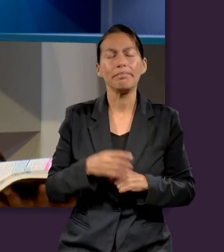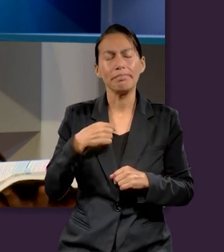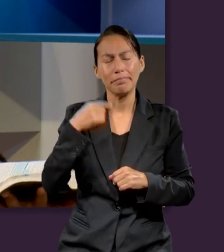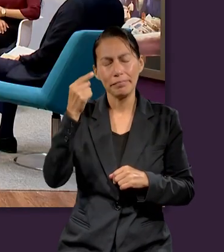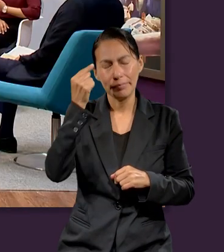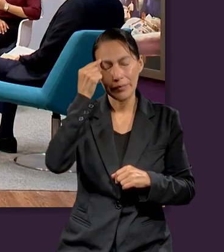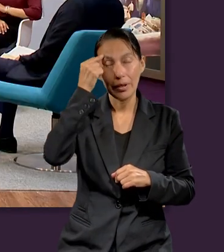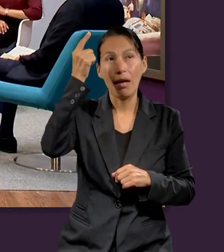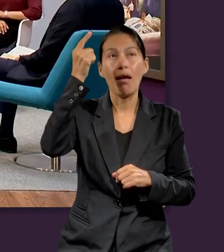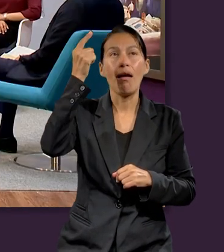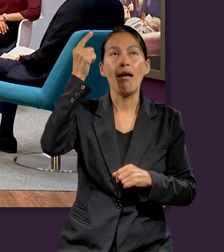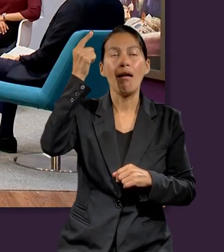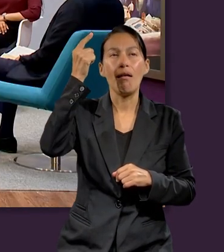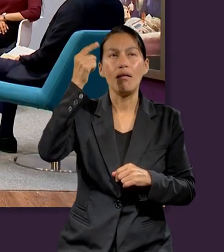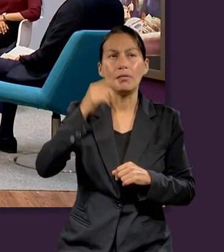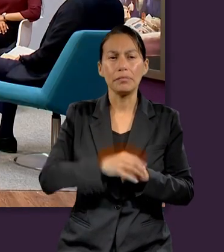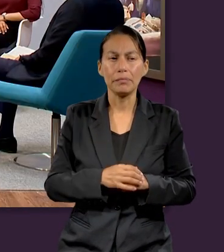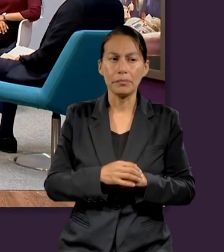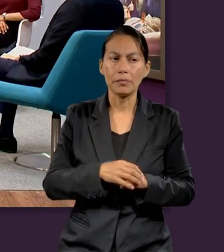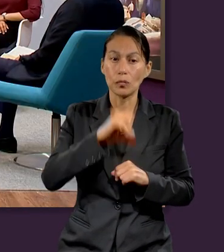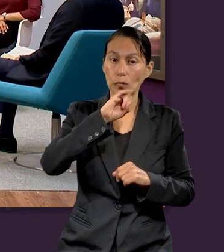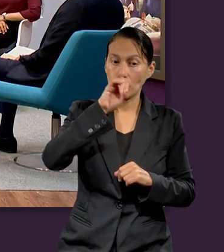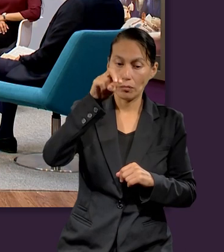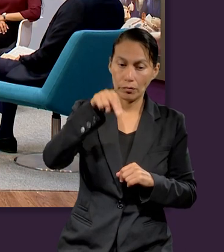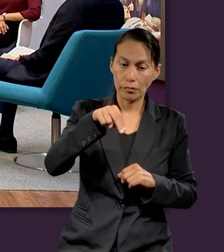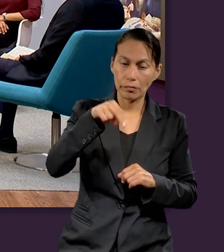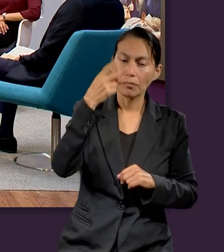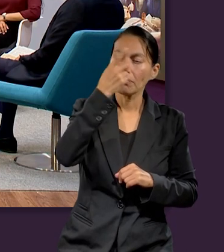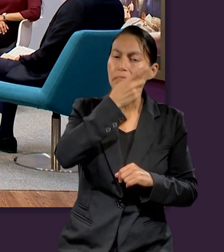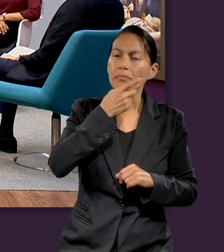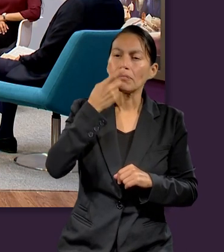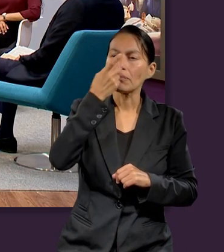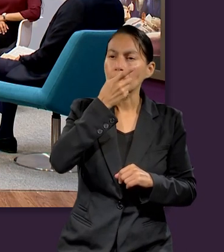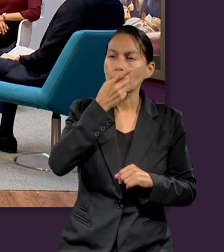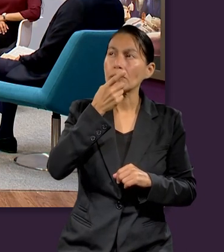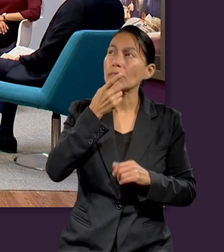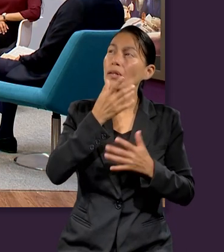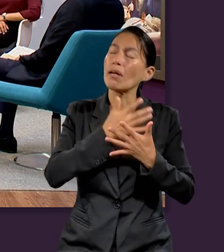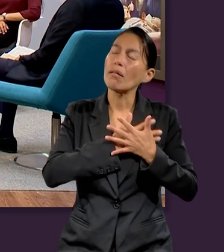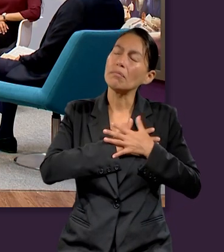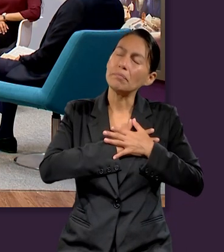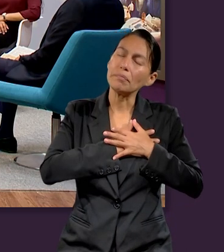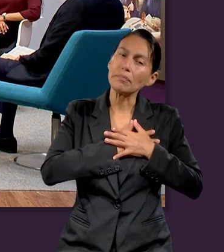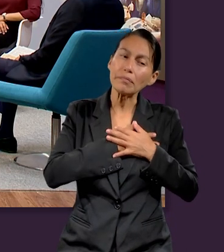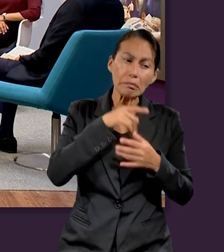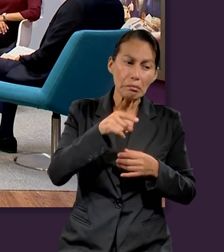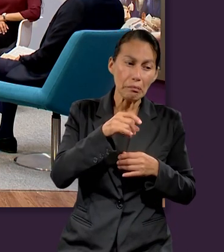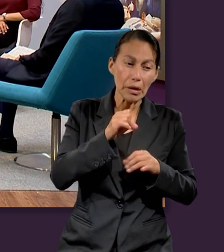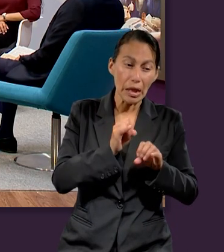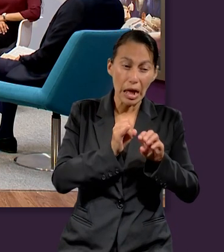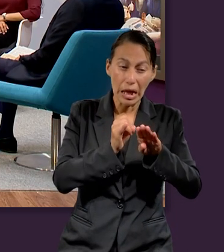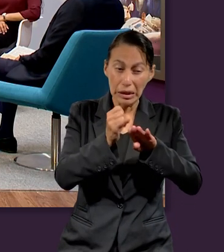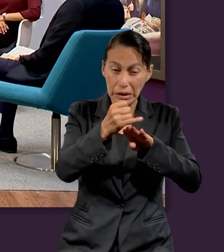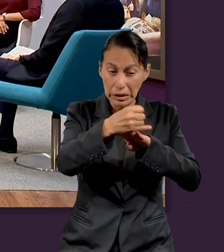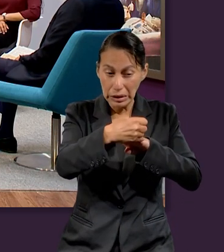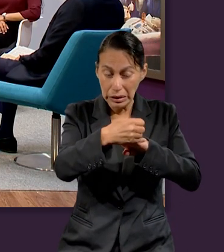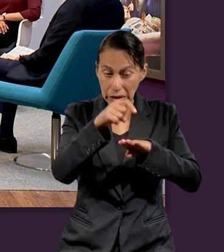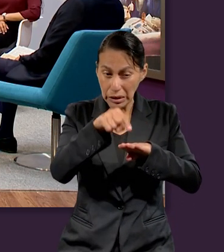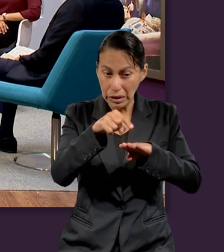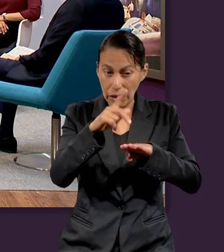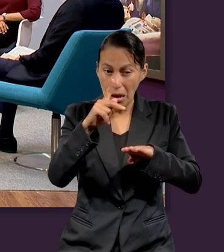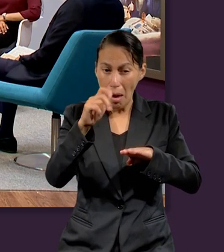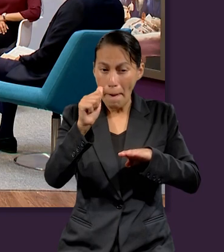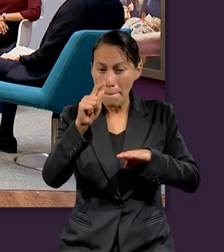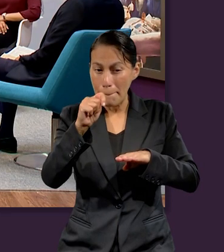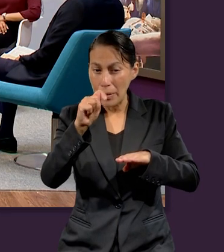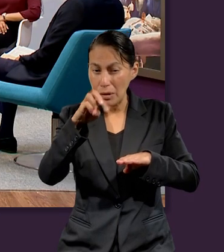se me vino a la mente, estando Juan, el discípulo amado, en la isla de Patmos, arrinconado en una